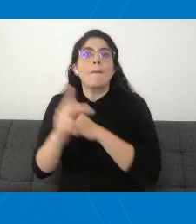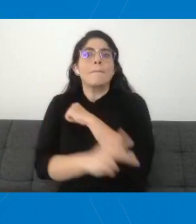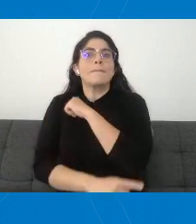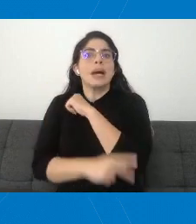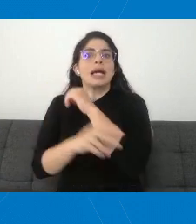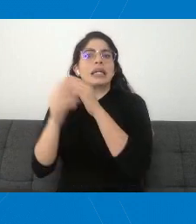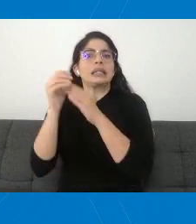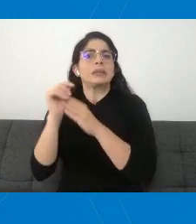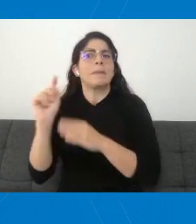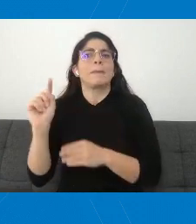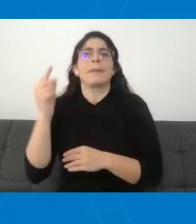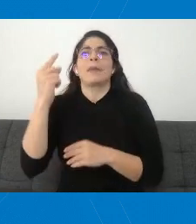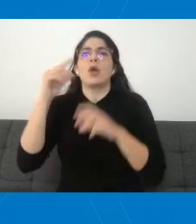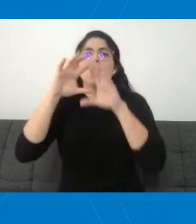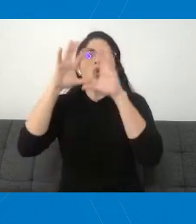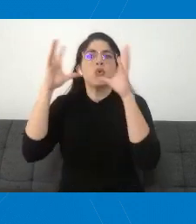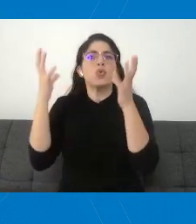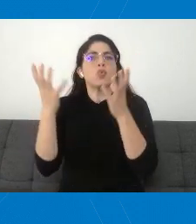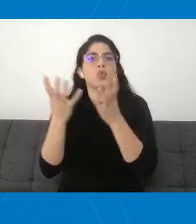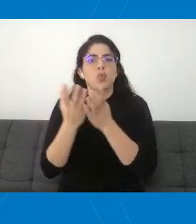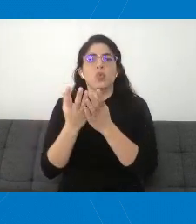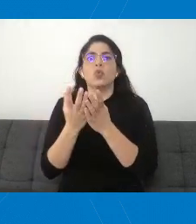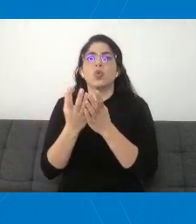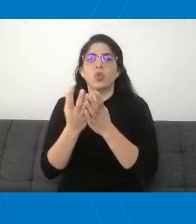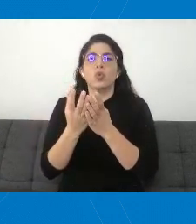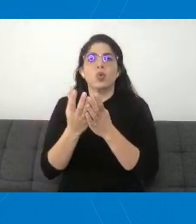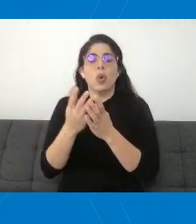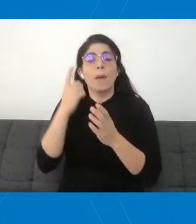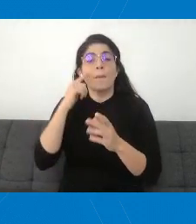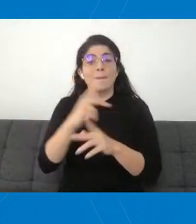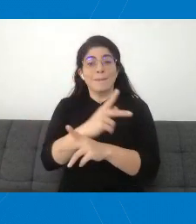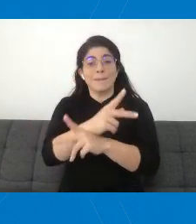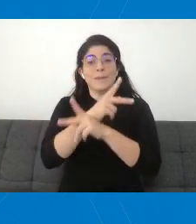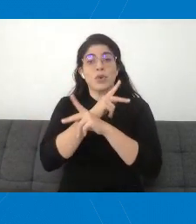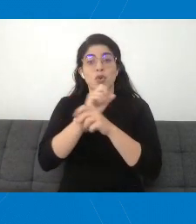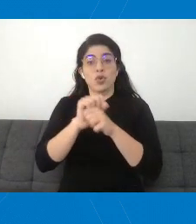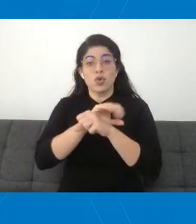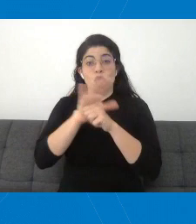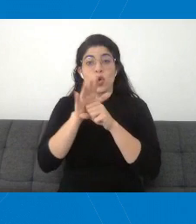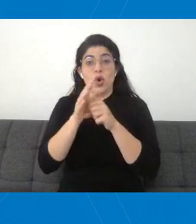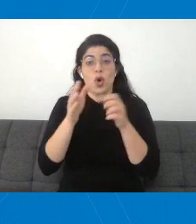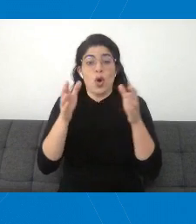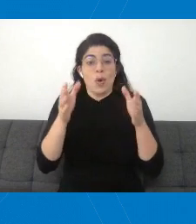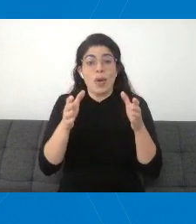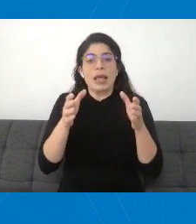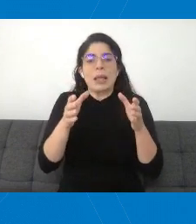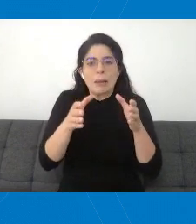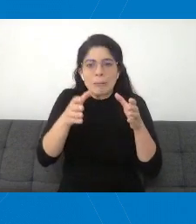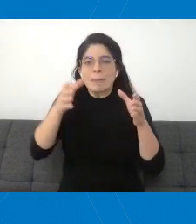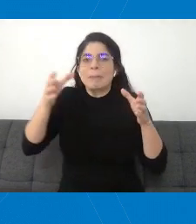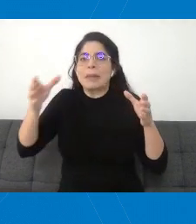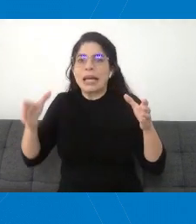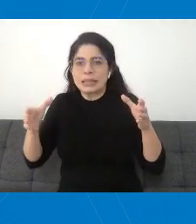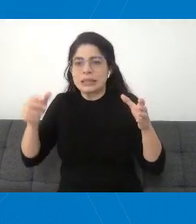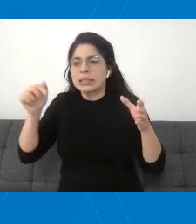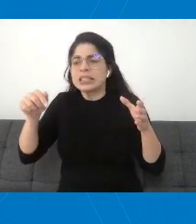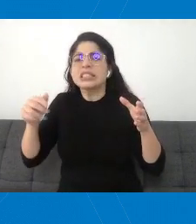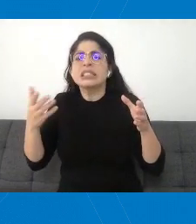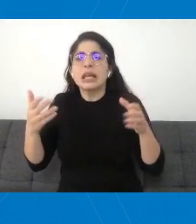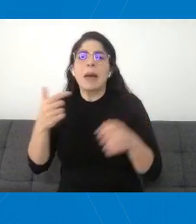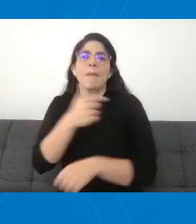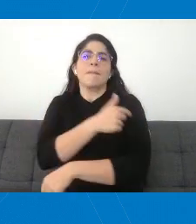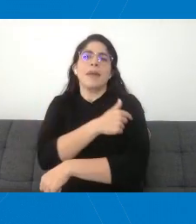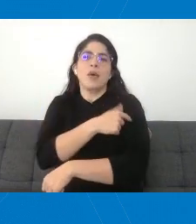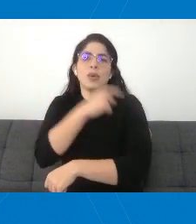mundo en extender la protección contra la COVID-19 mediante vacunas al grupo de